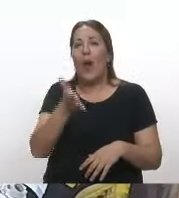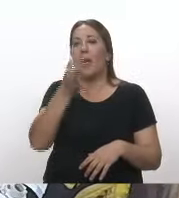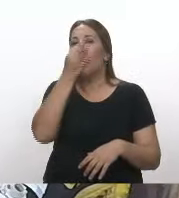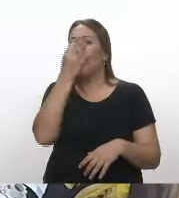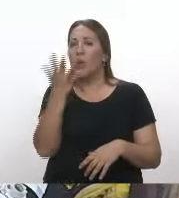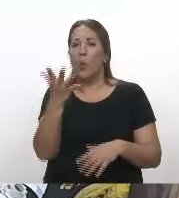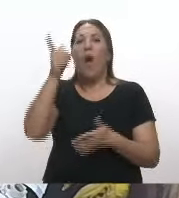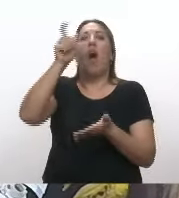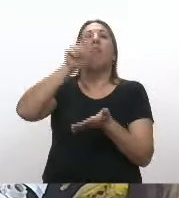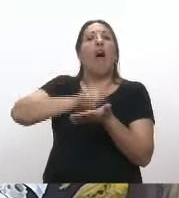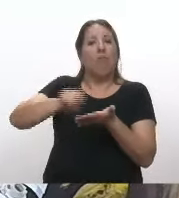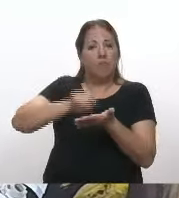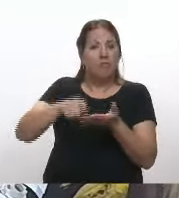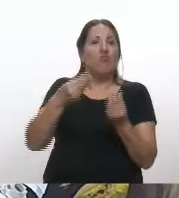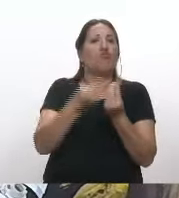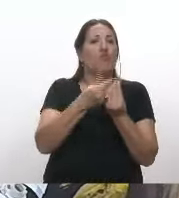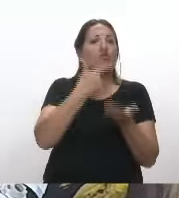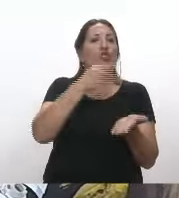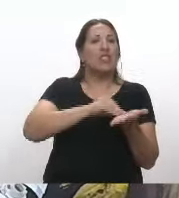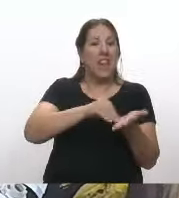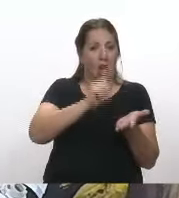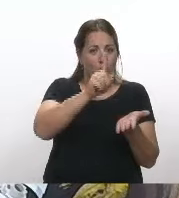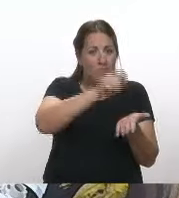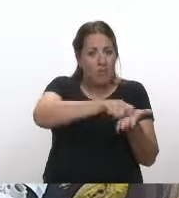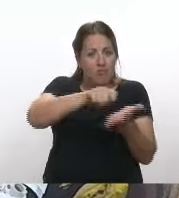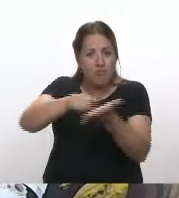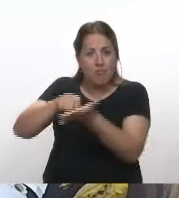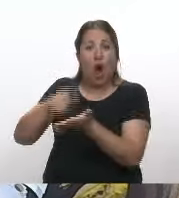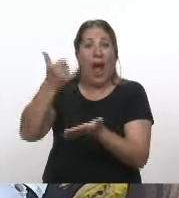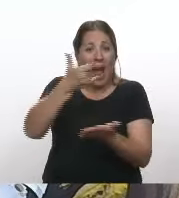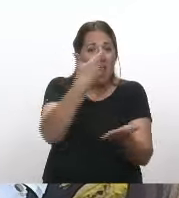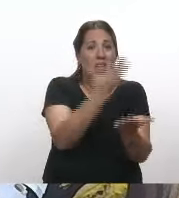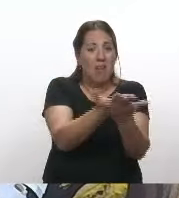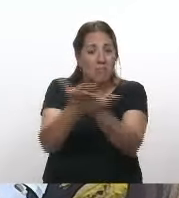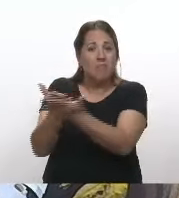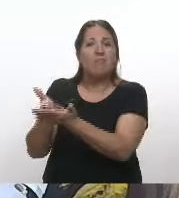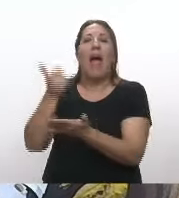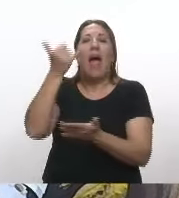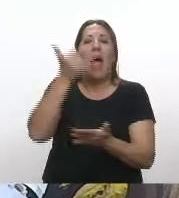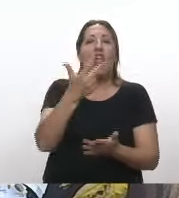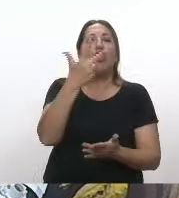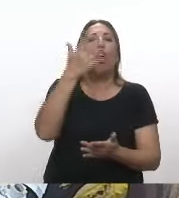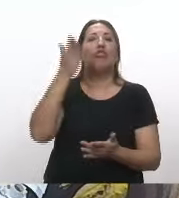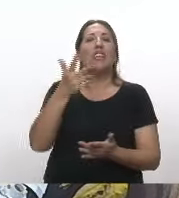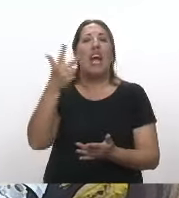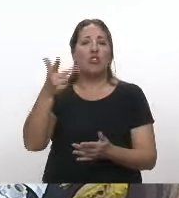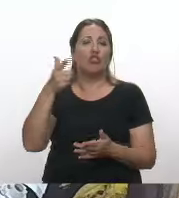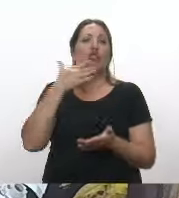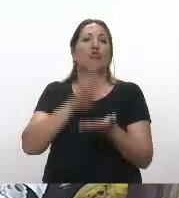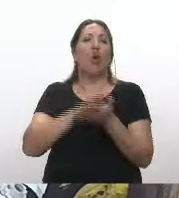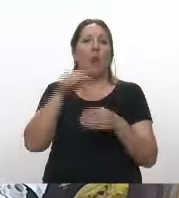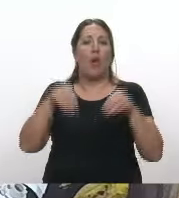autoría de varios senadores que obra sobre las bancas requiriéndose dos tercios de los votos.